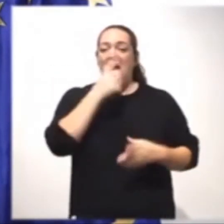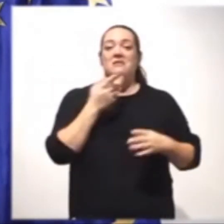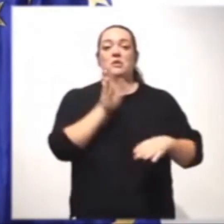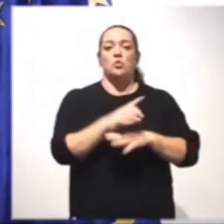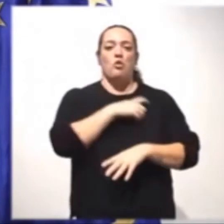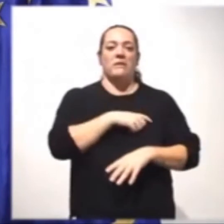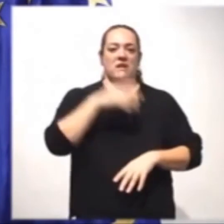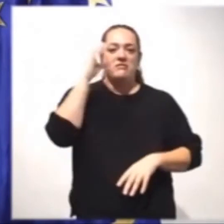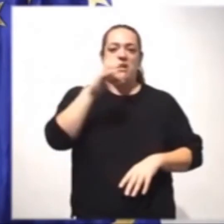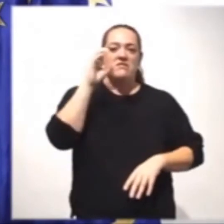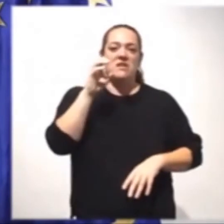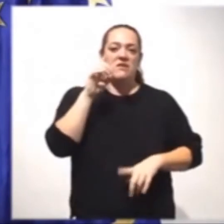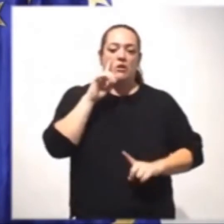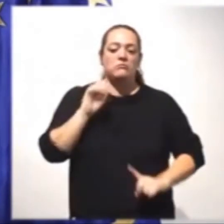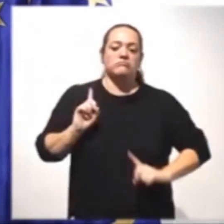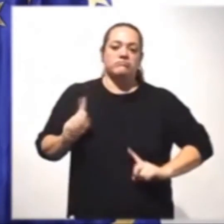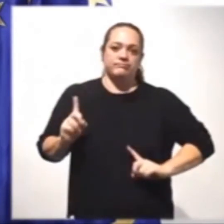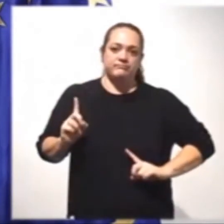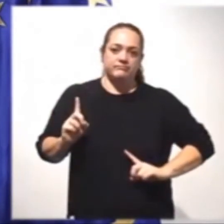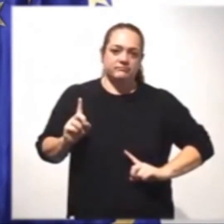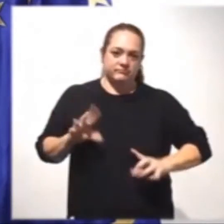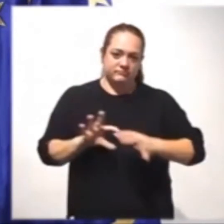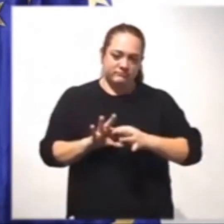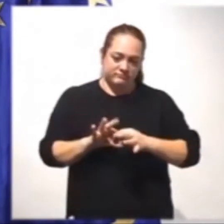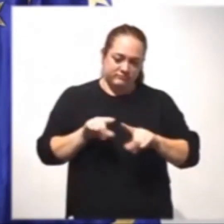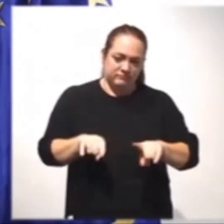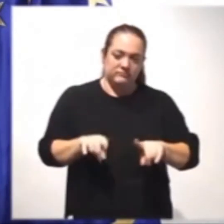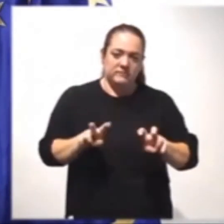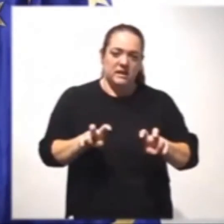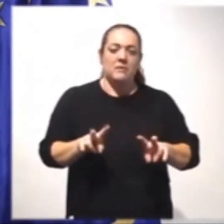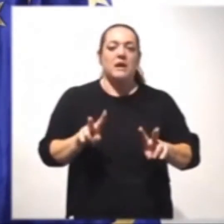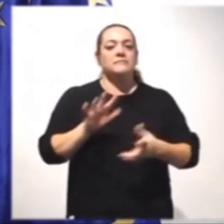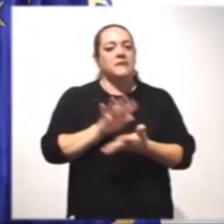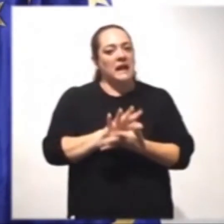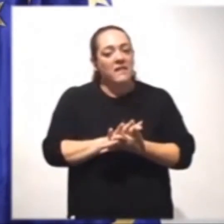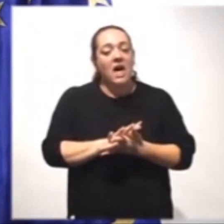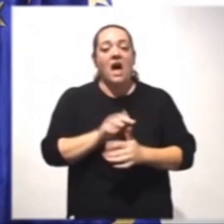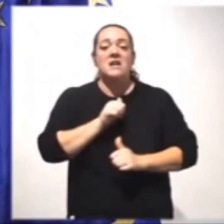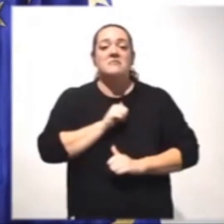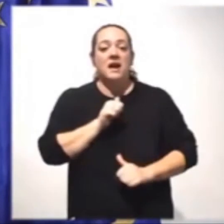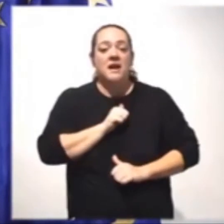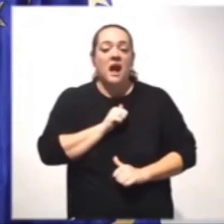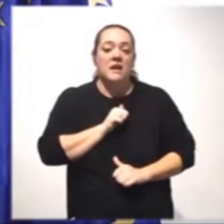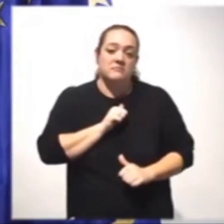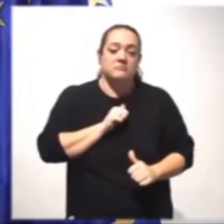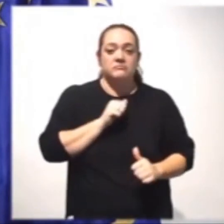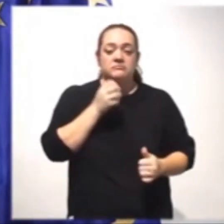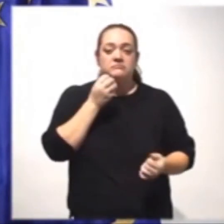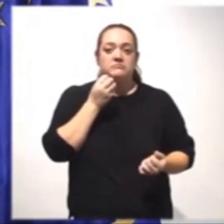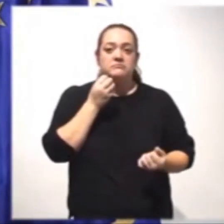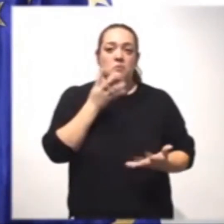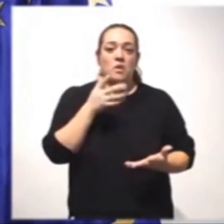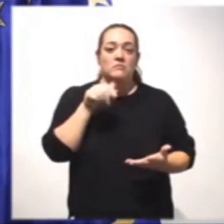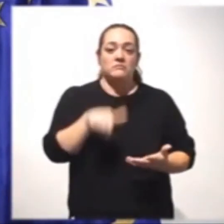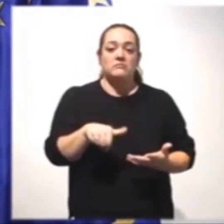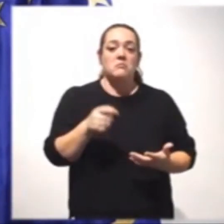sido claramente de prudencia en este sentido. De tranquilidad, de esperar. Bueno, en principio esto va